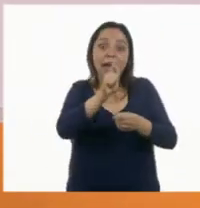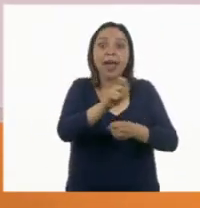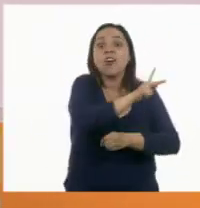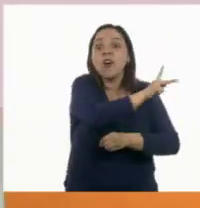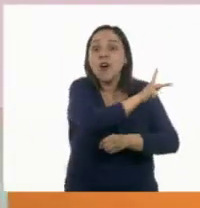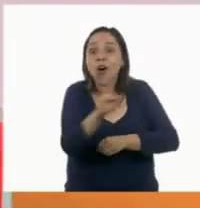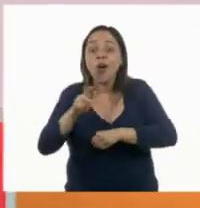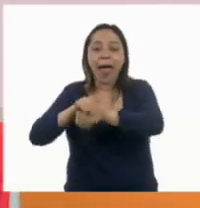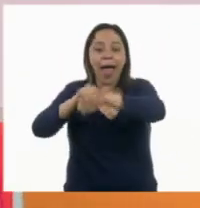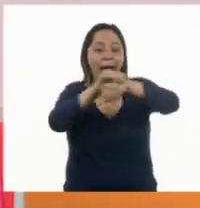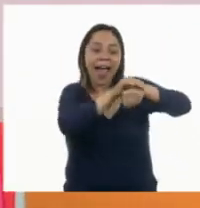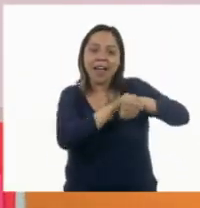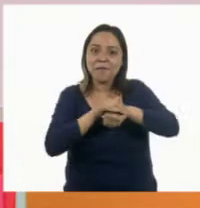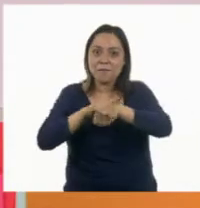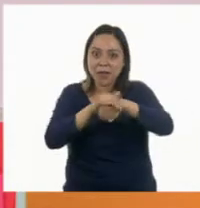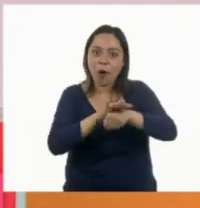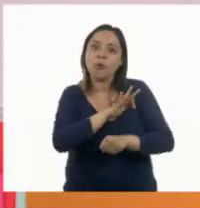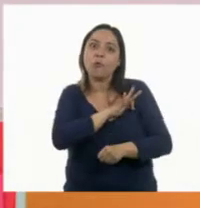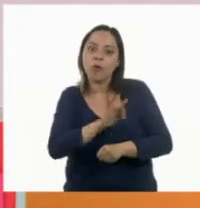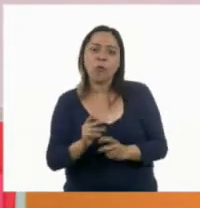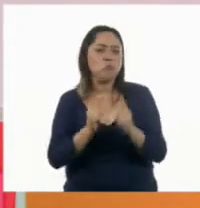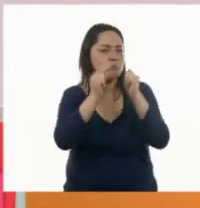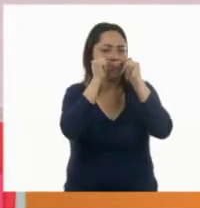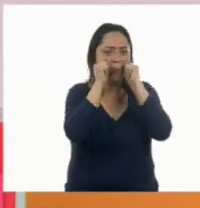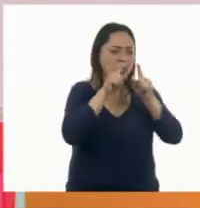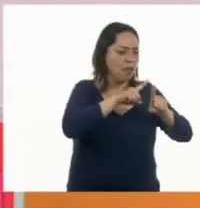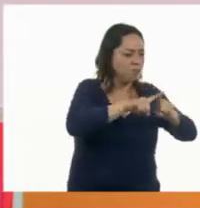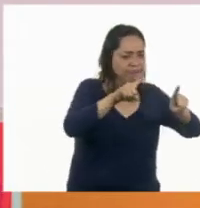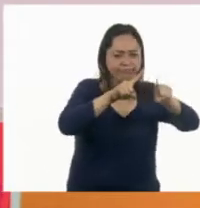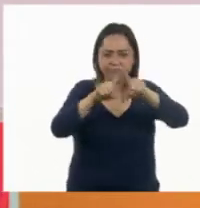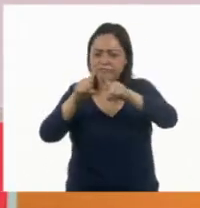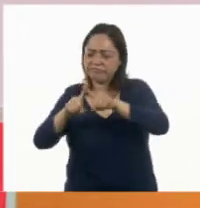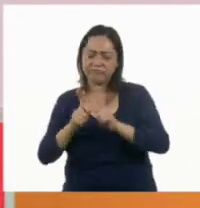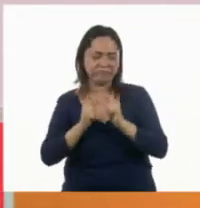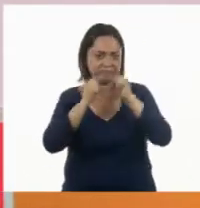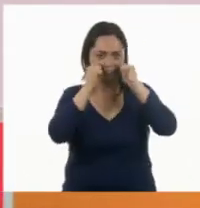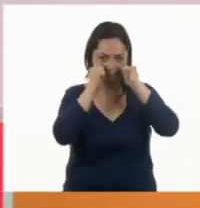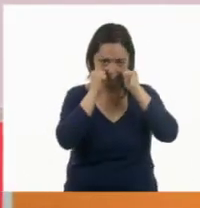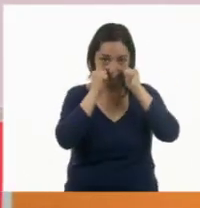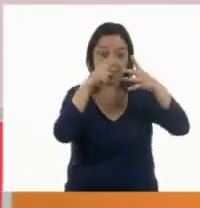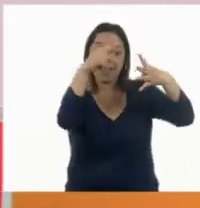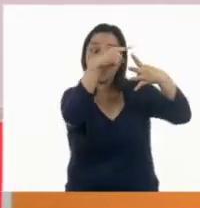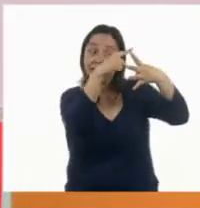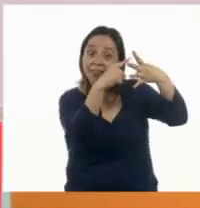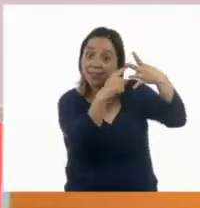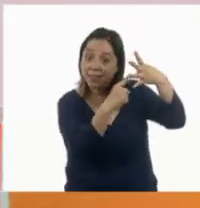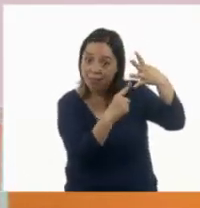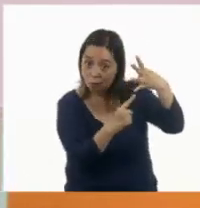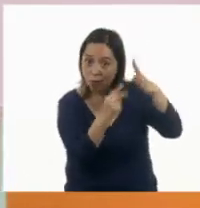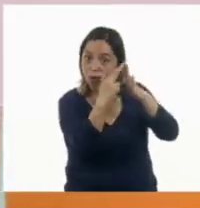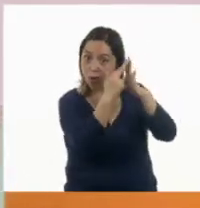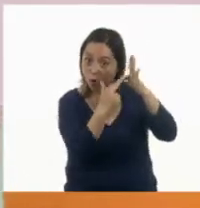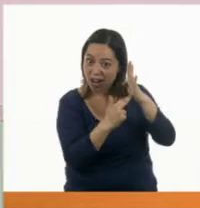sin mirar ninguna de las diferencias. Estas son las cuatro reglas para ser el mejor guardián de las diferencias.